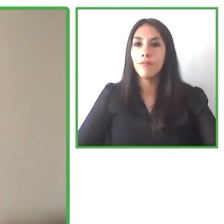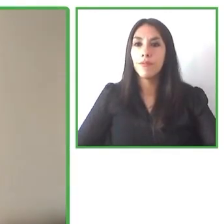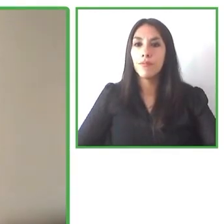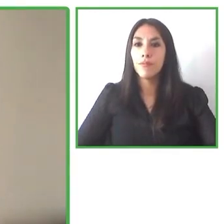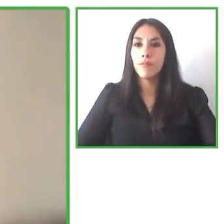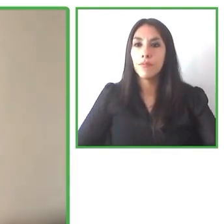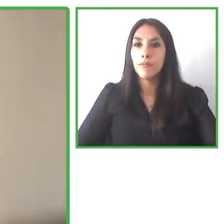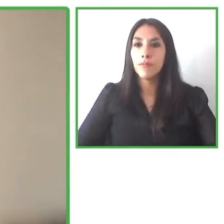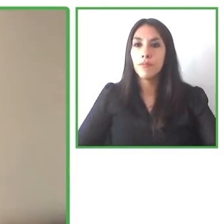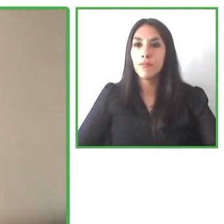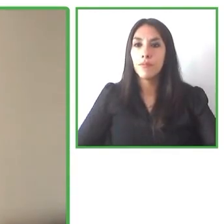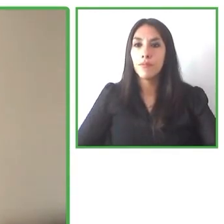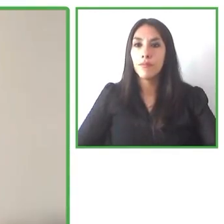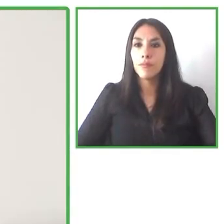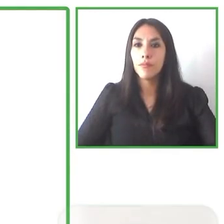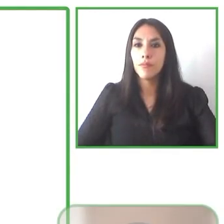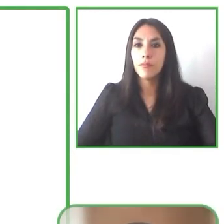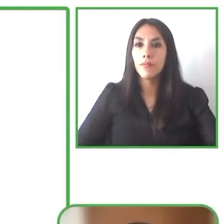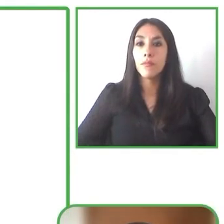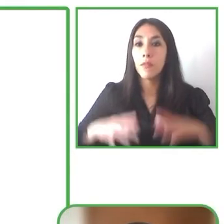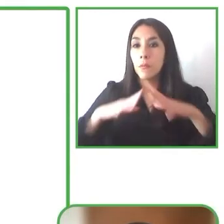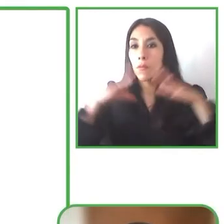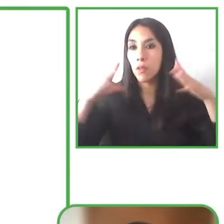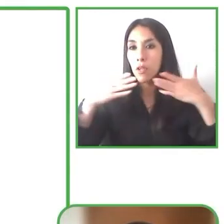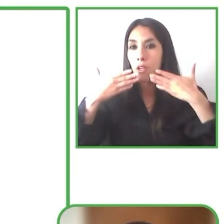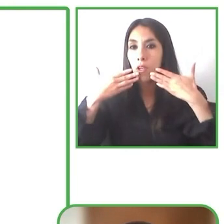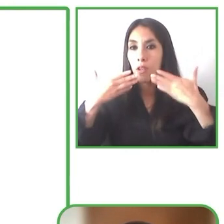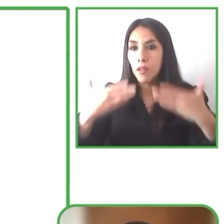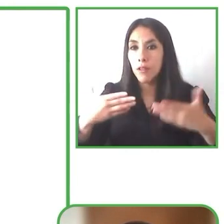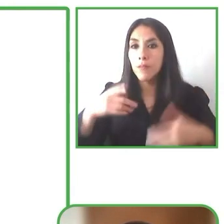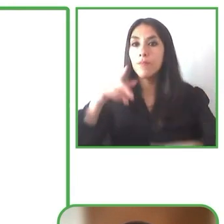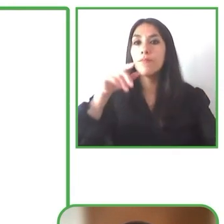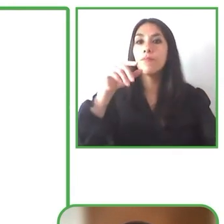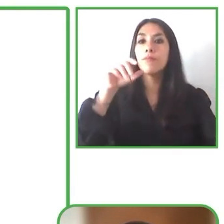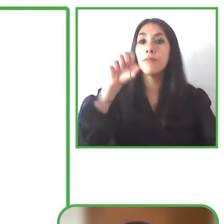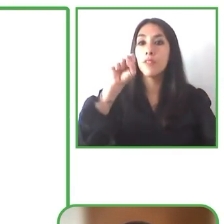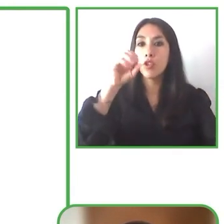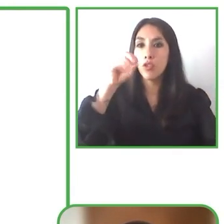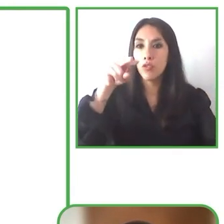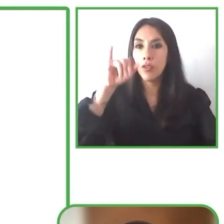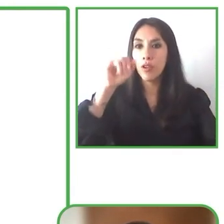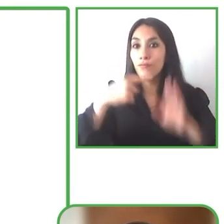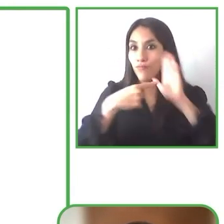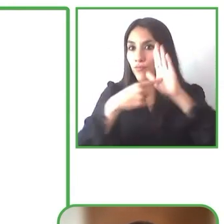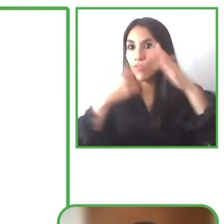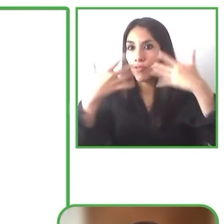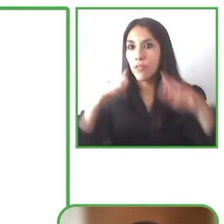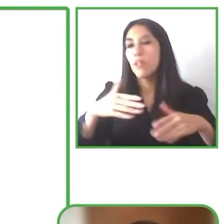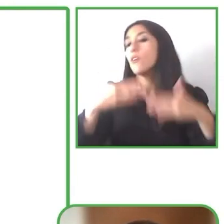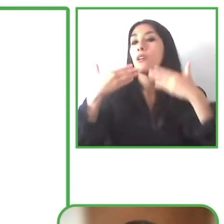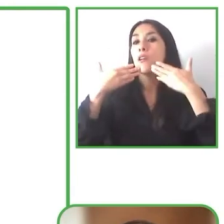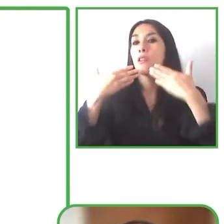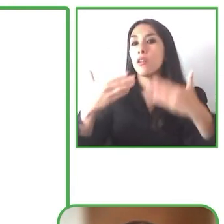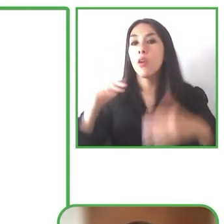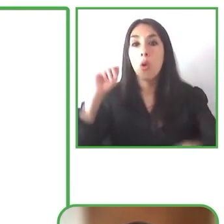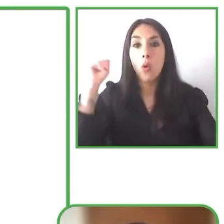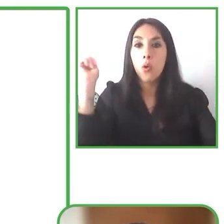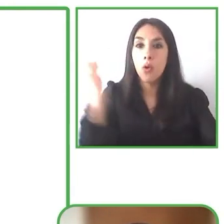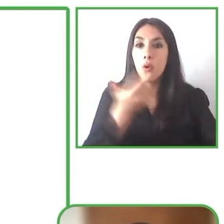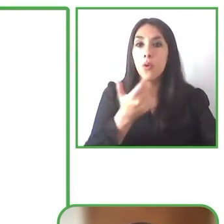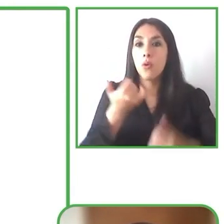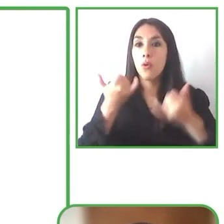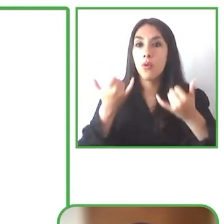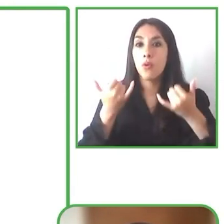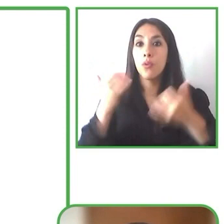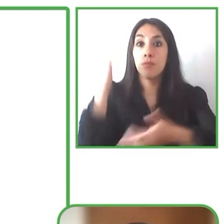Muchas gracias Sonia por esa presentación y muchas gracias a todos por este espacio para poder compartir el